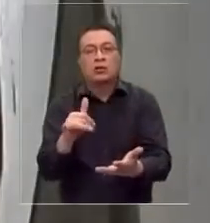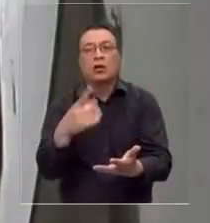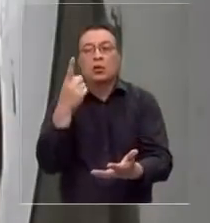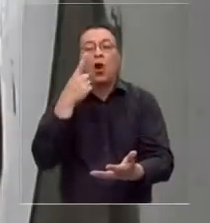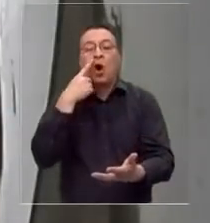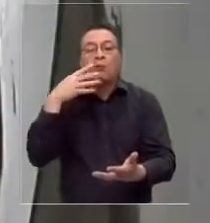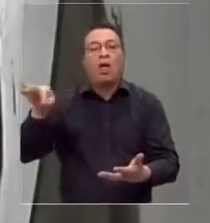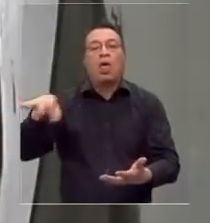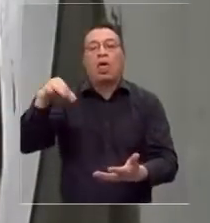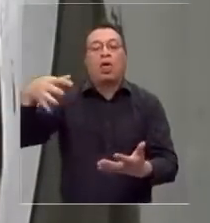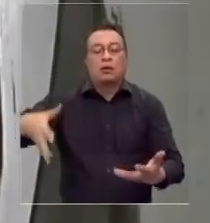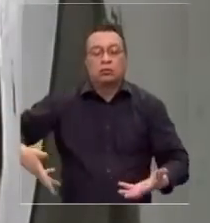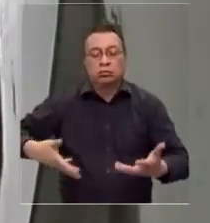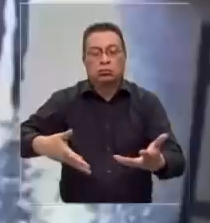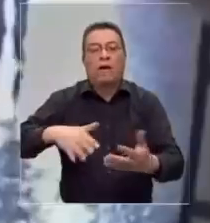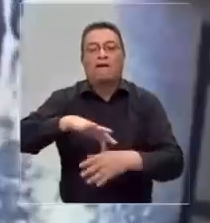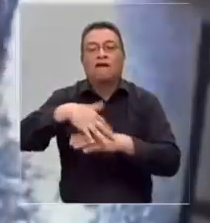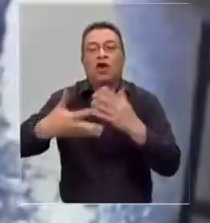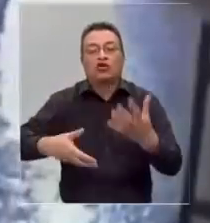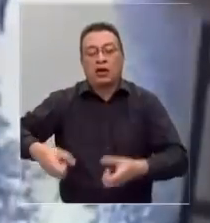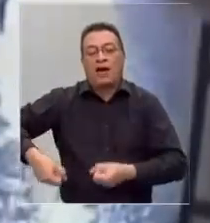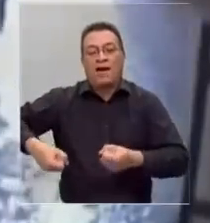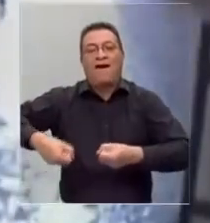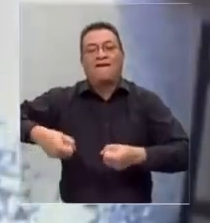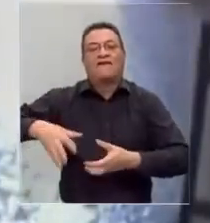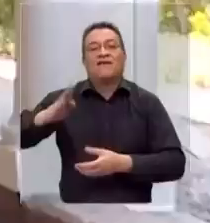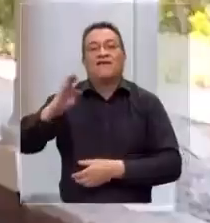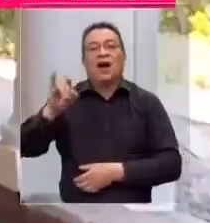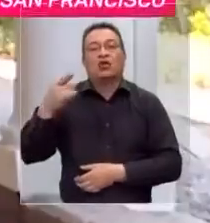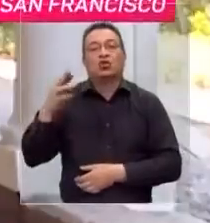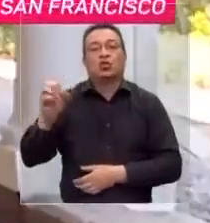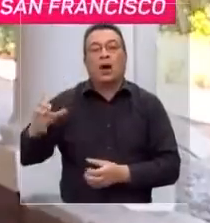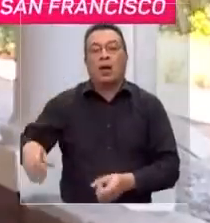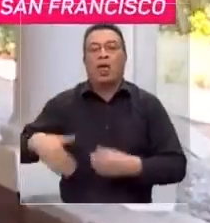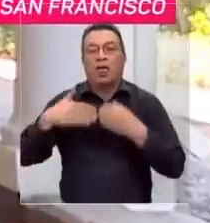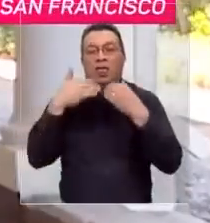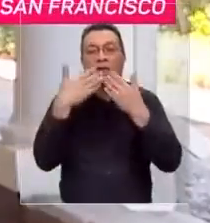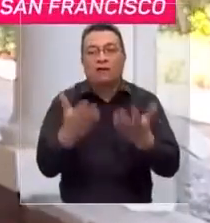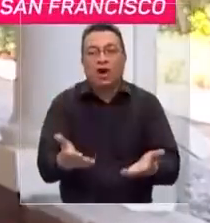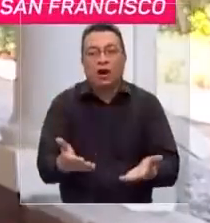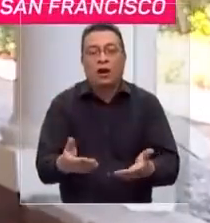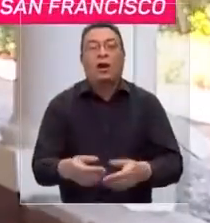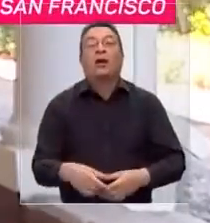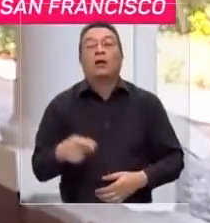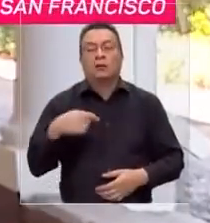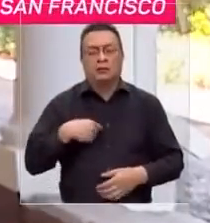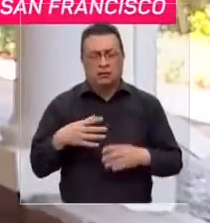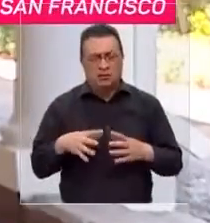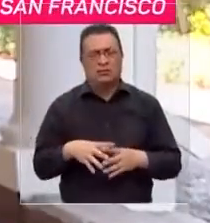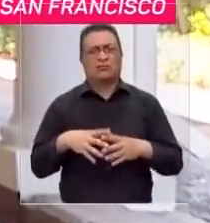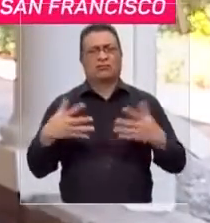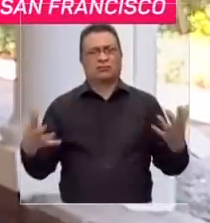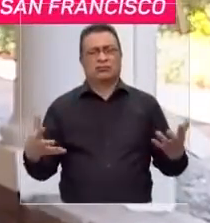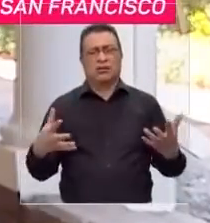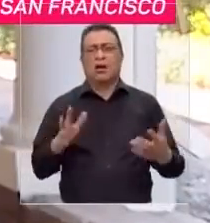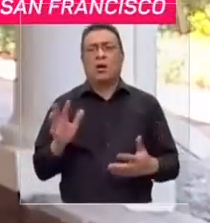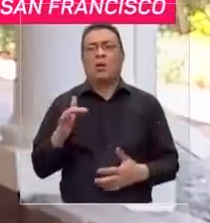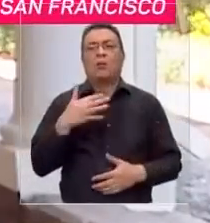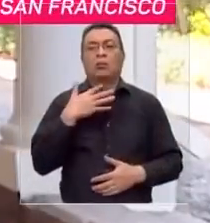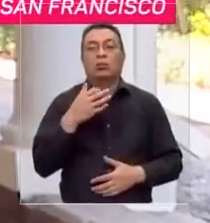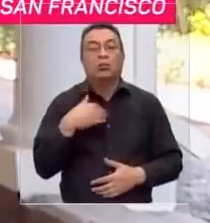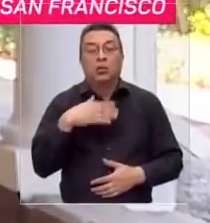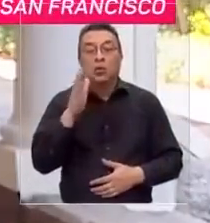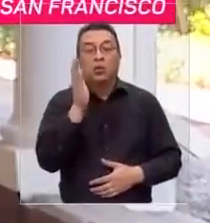un vagabundo y envuelta en una bolsa de basura. Nos sentimos un poquito desamparados, porque no